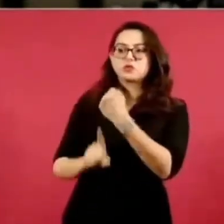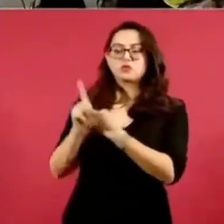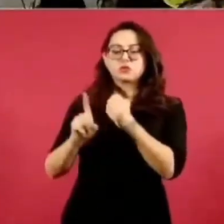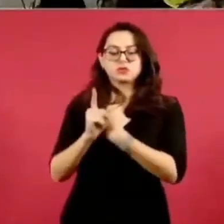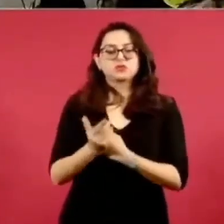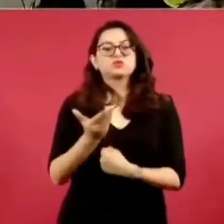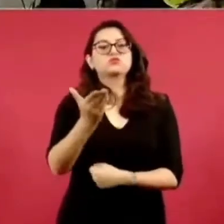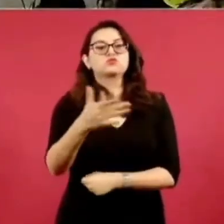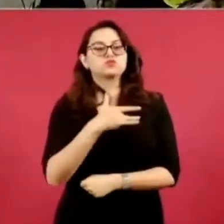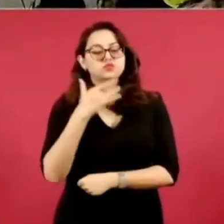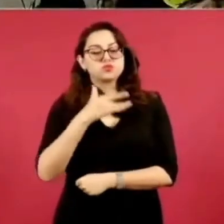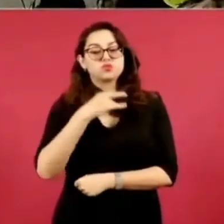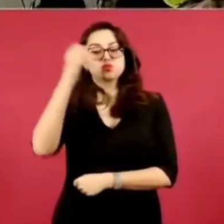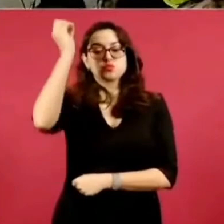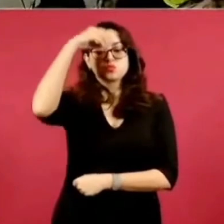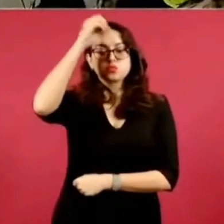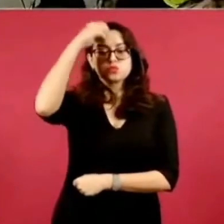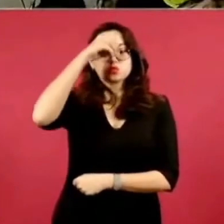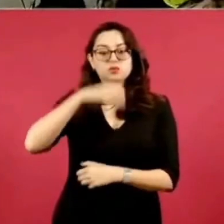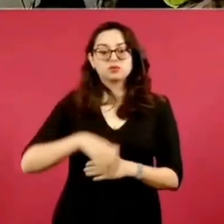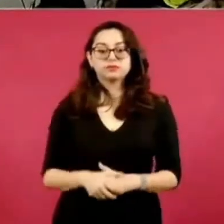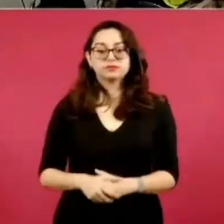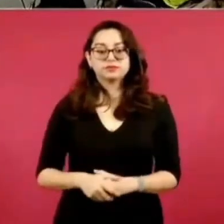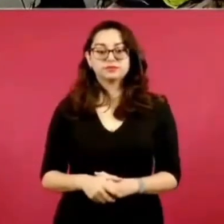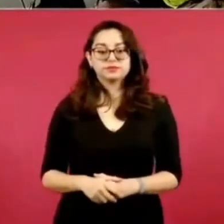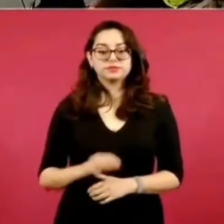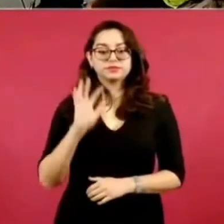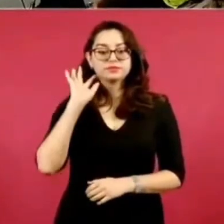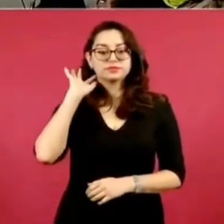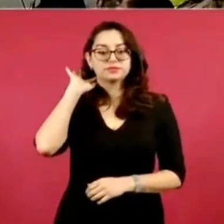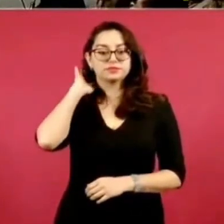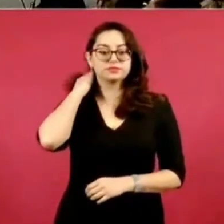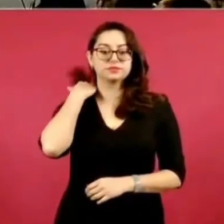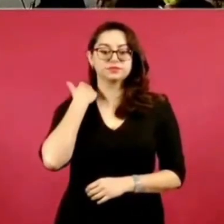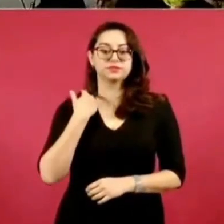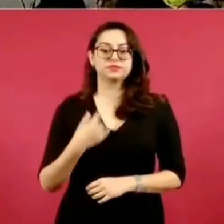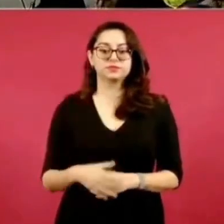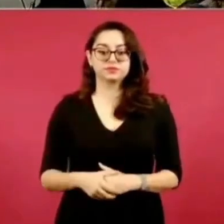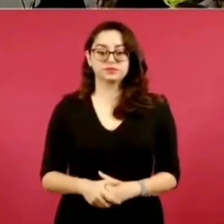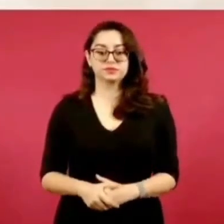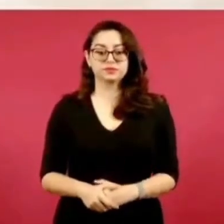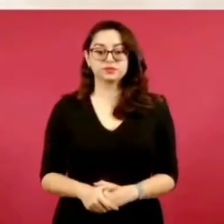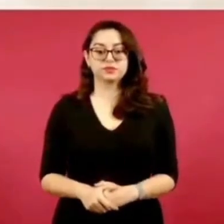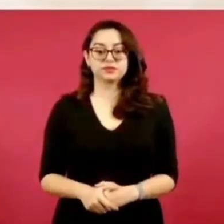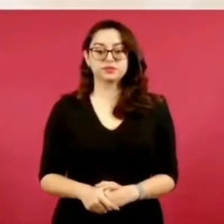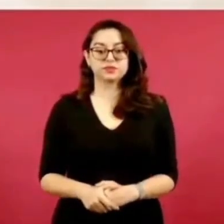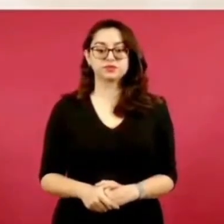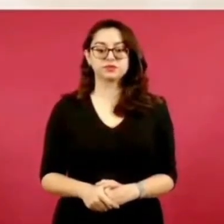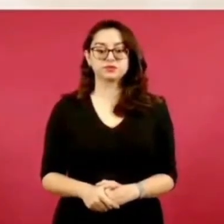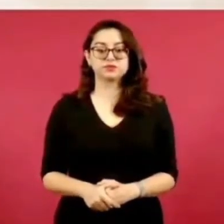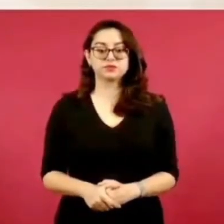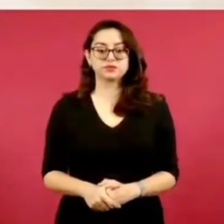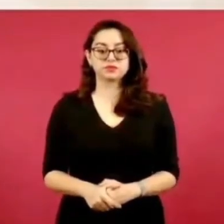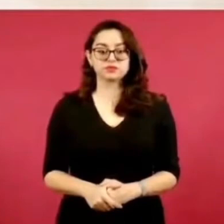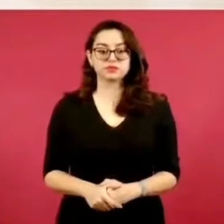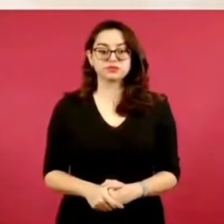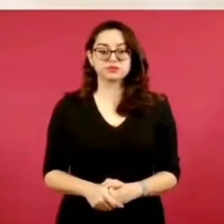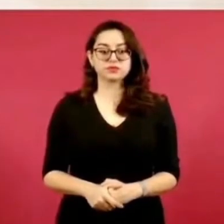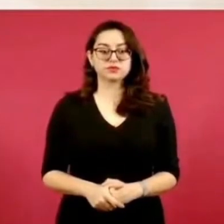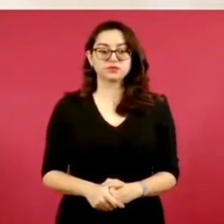su opinión al respecto, señor presidente? Bueno, es lo mismo. No sé si es el Tribunal